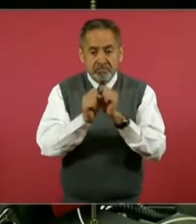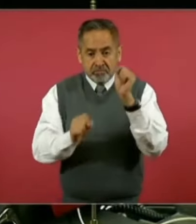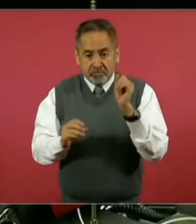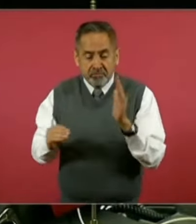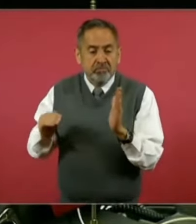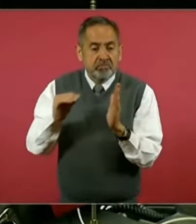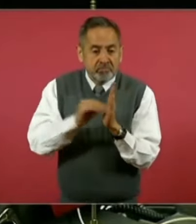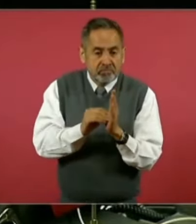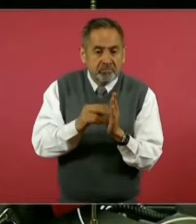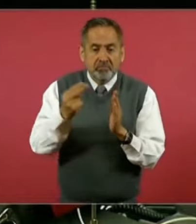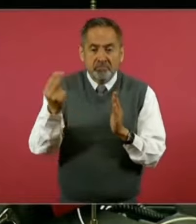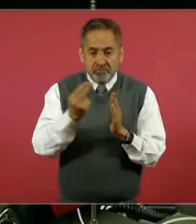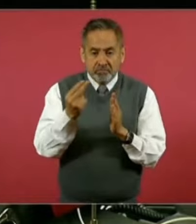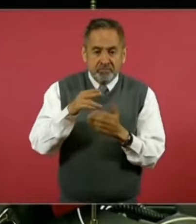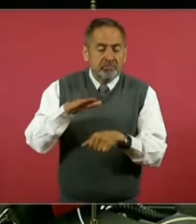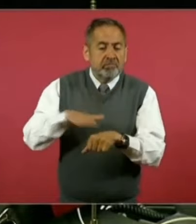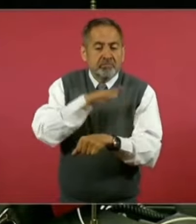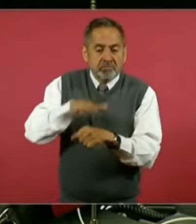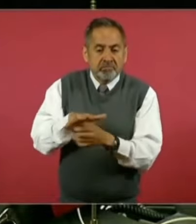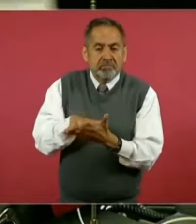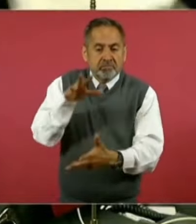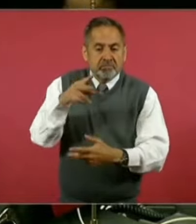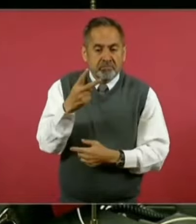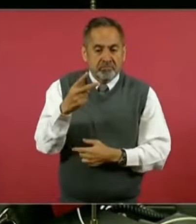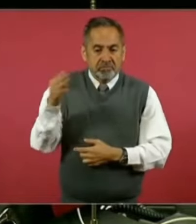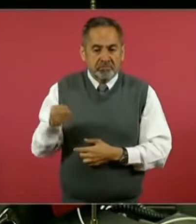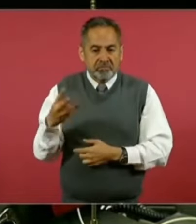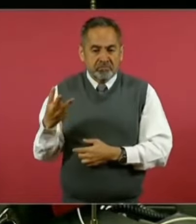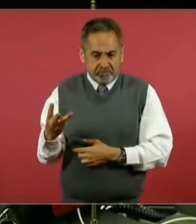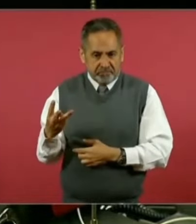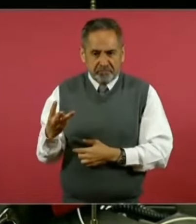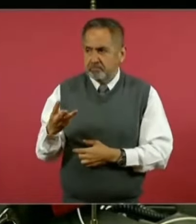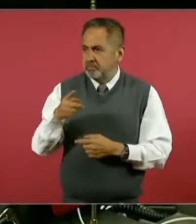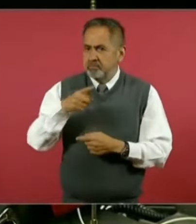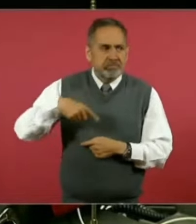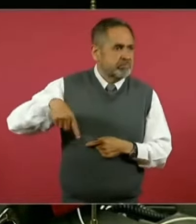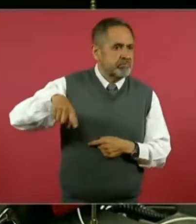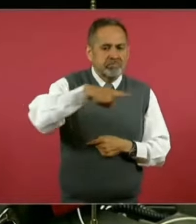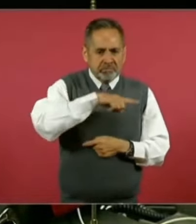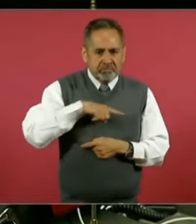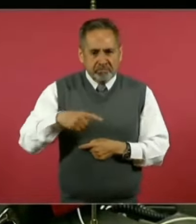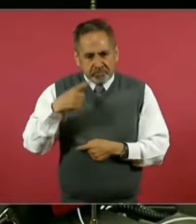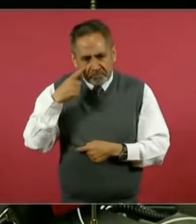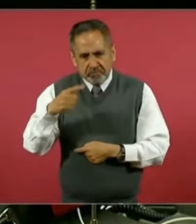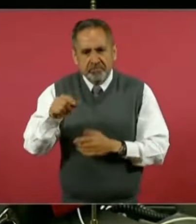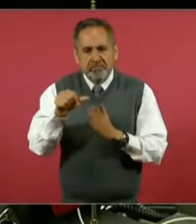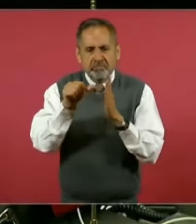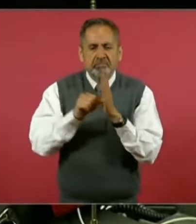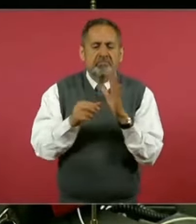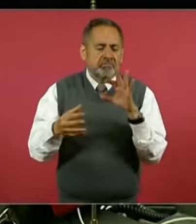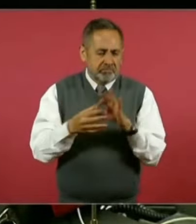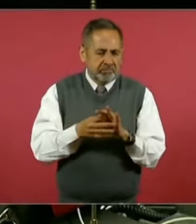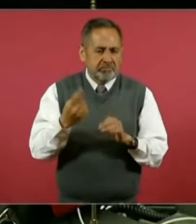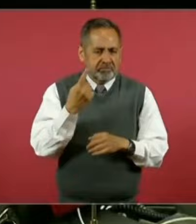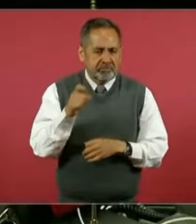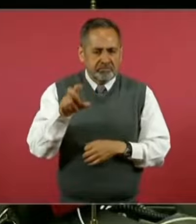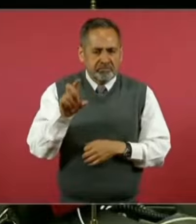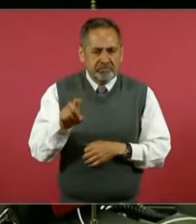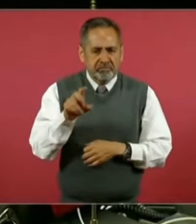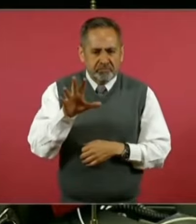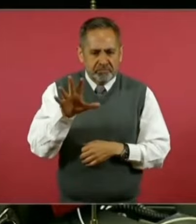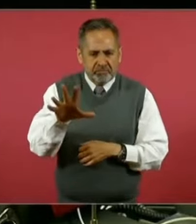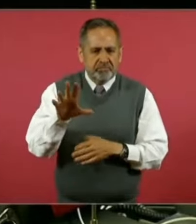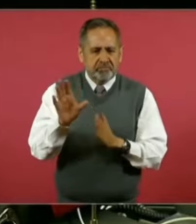se requiere el voto aprobatorio de dos tercios de los presentes en términos del artículo 135